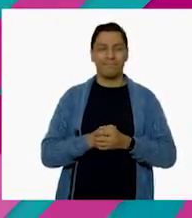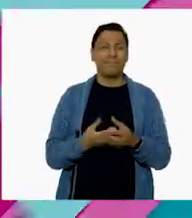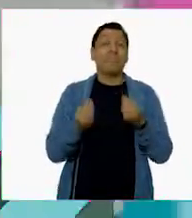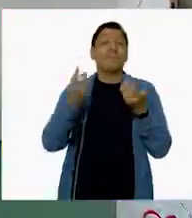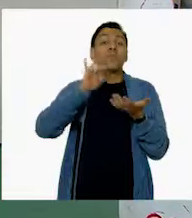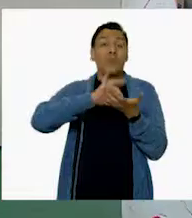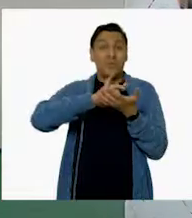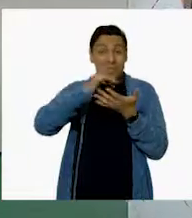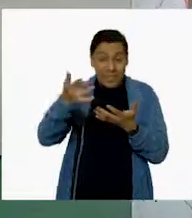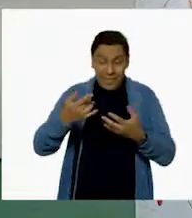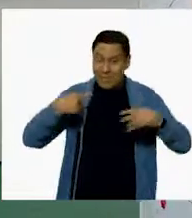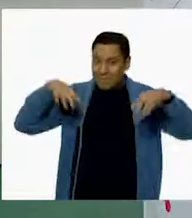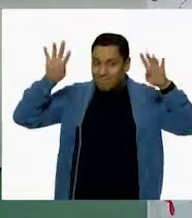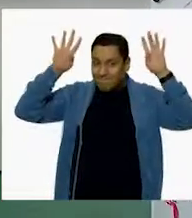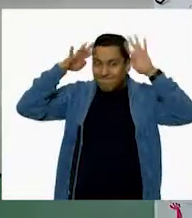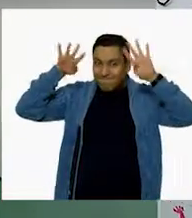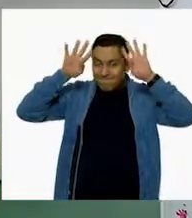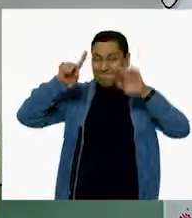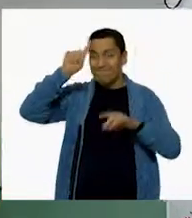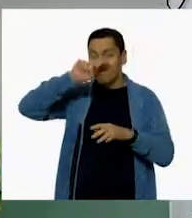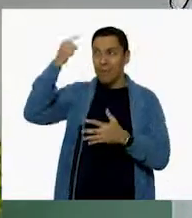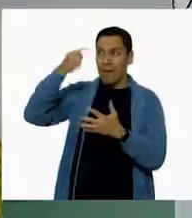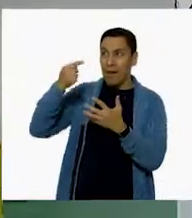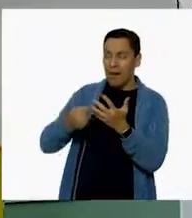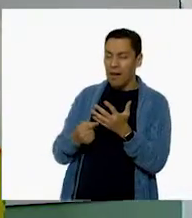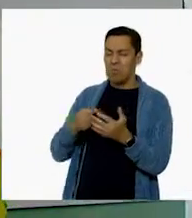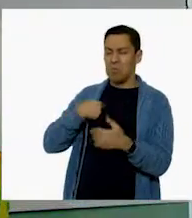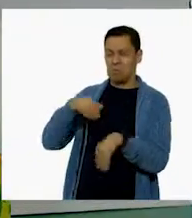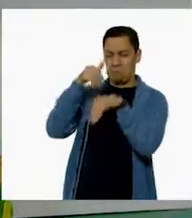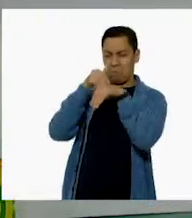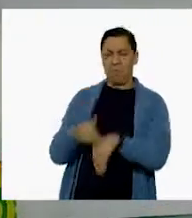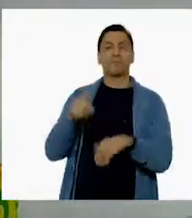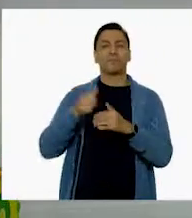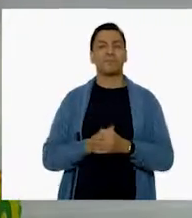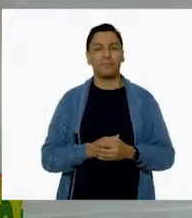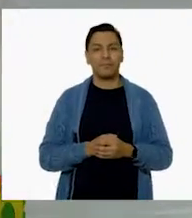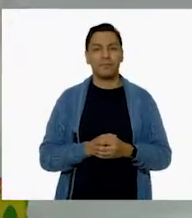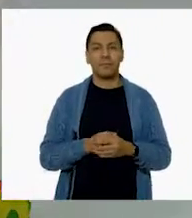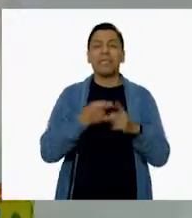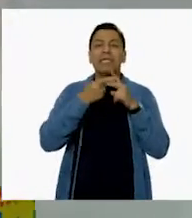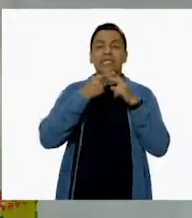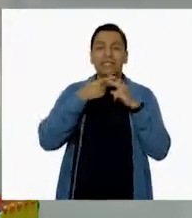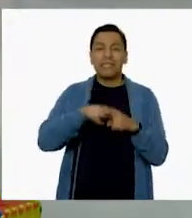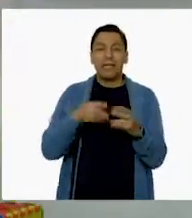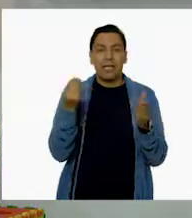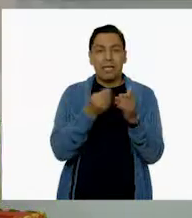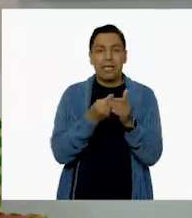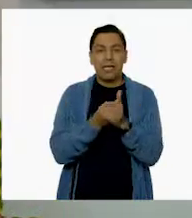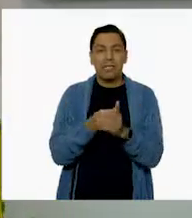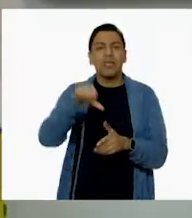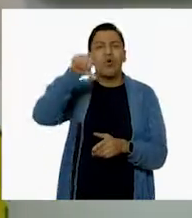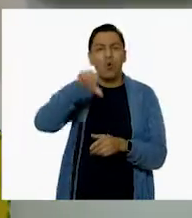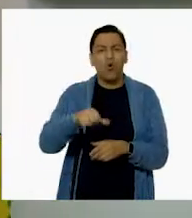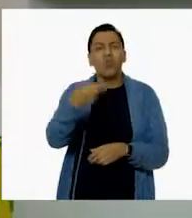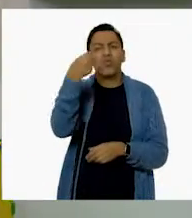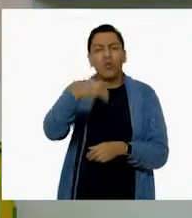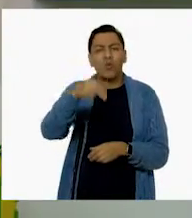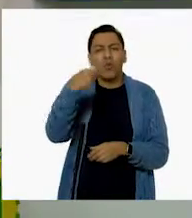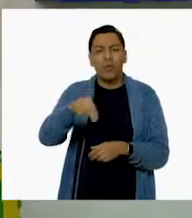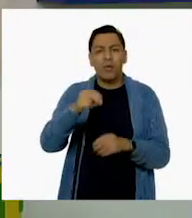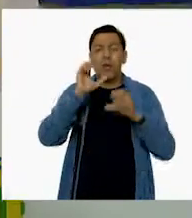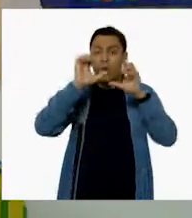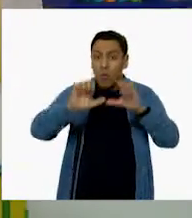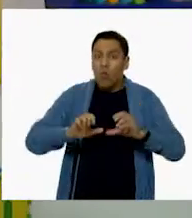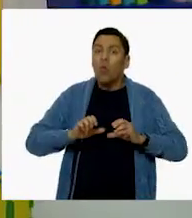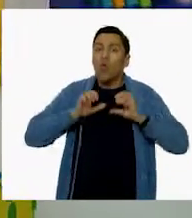Muchísimas gracias, Ajo Listo. Gracias por estas recomendaciones. Y bueno, ahora sí, porque lo comenzamos con nuestra clase que el día de hoy se llama Mi Revista de Cuidado